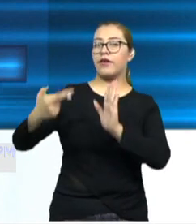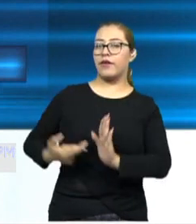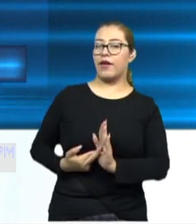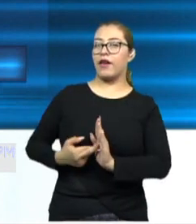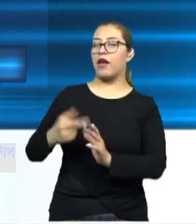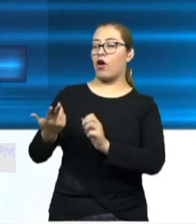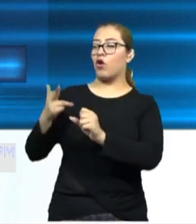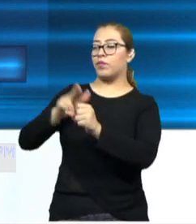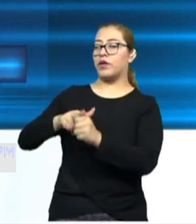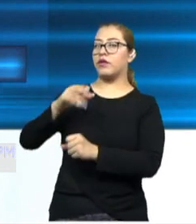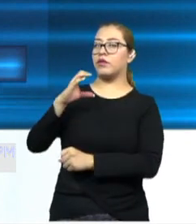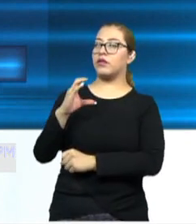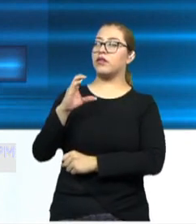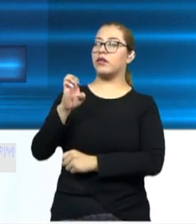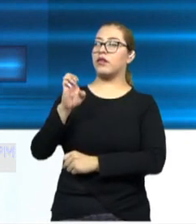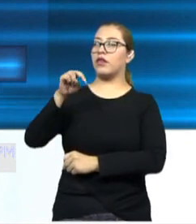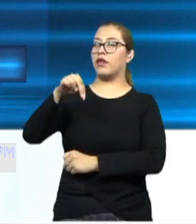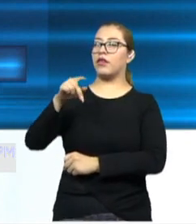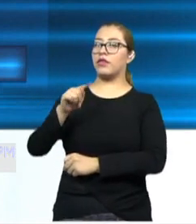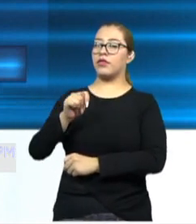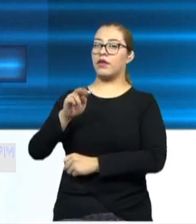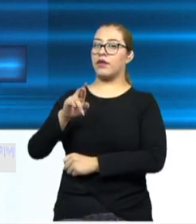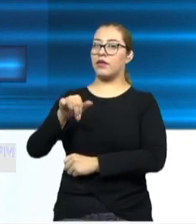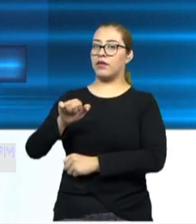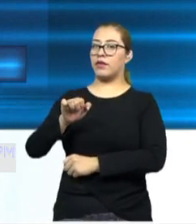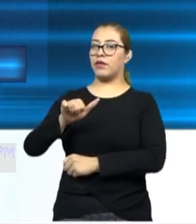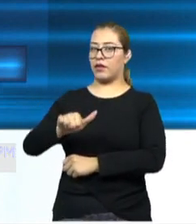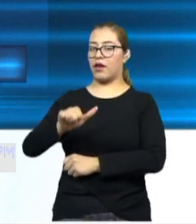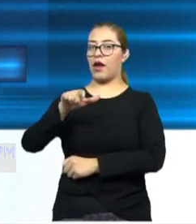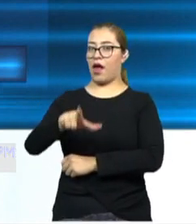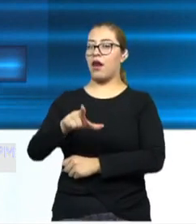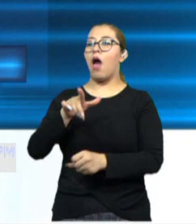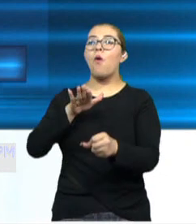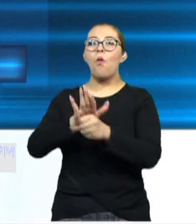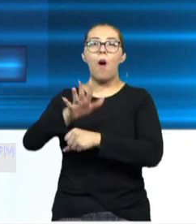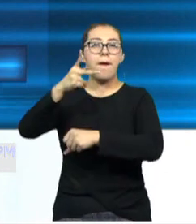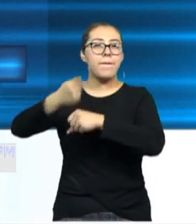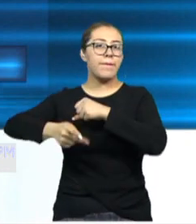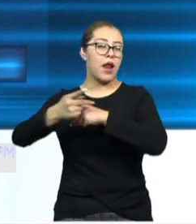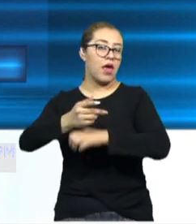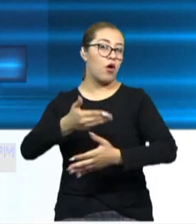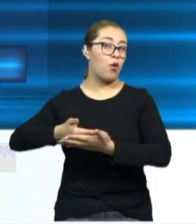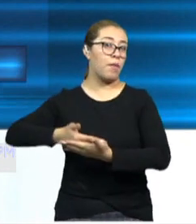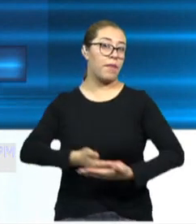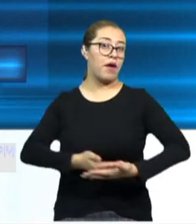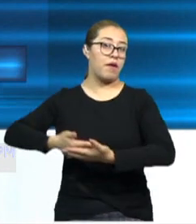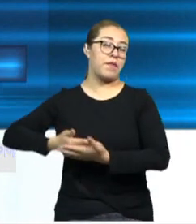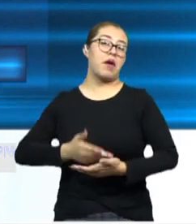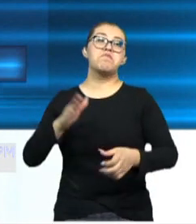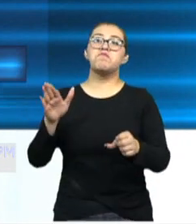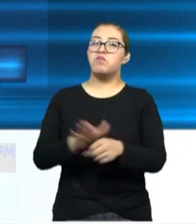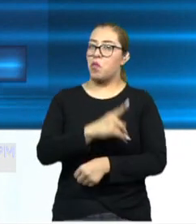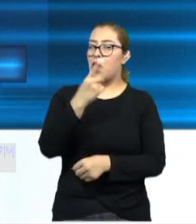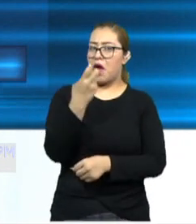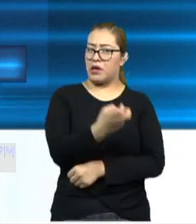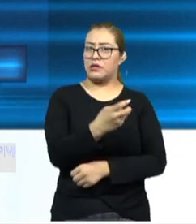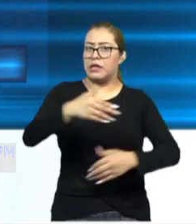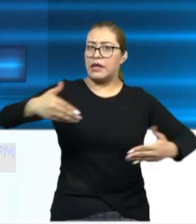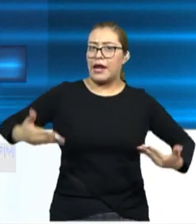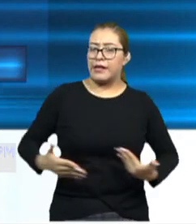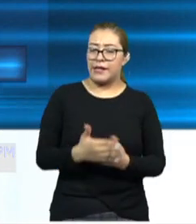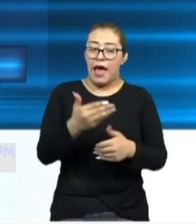para identificar los riesgos que tienen los recién nacidos que por alguna causa nacen de manera